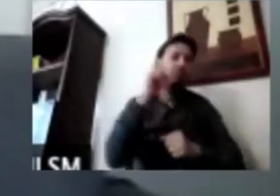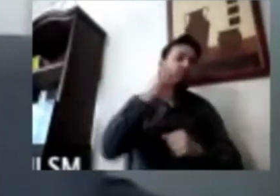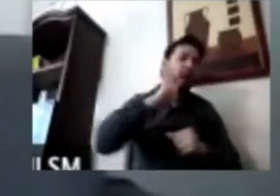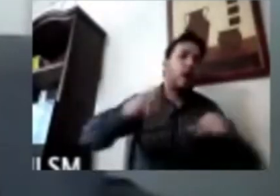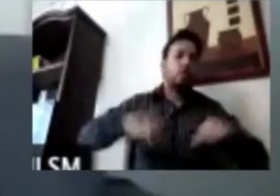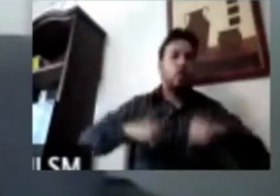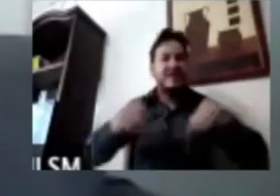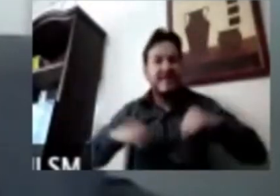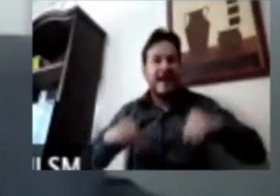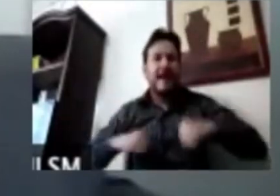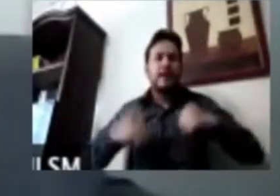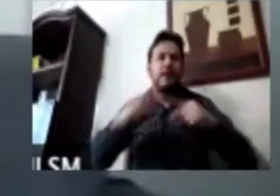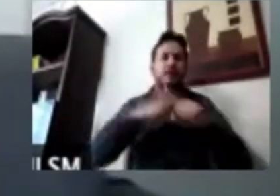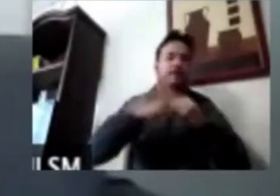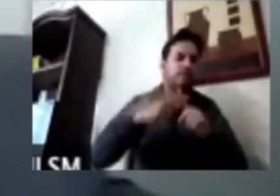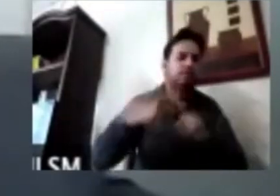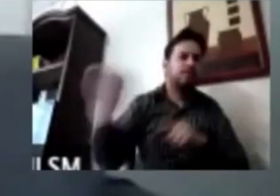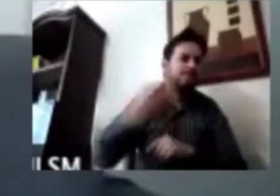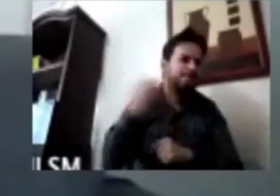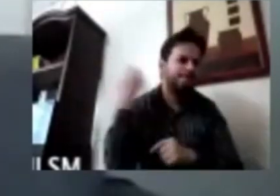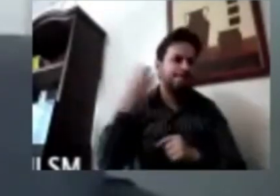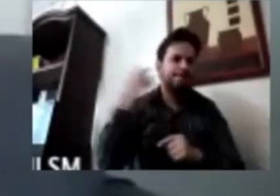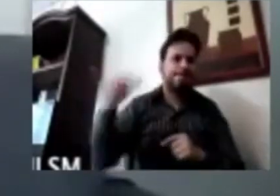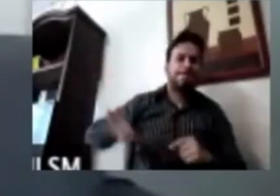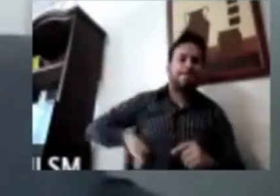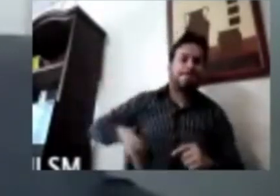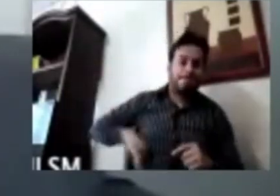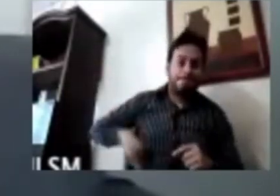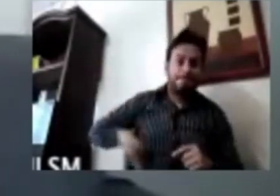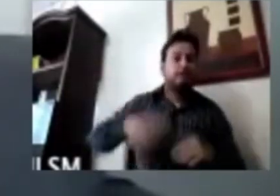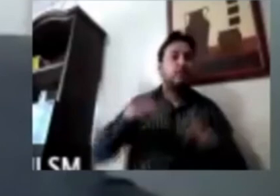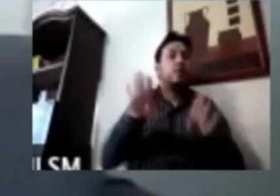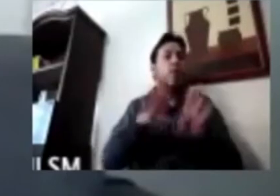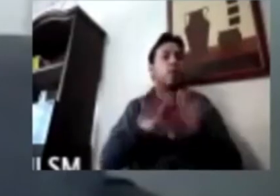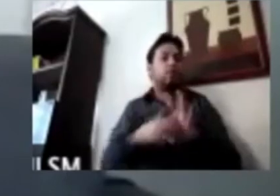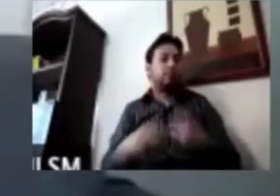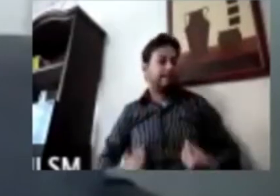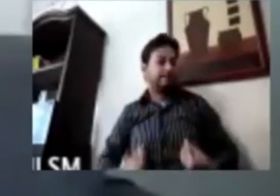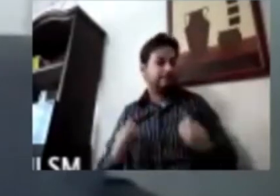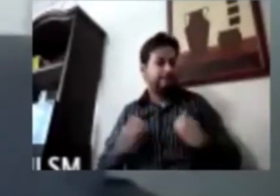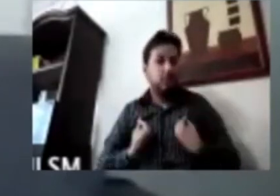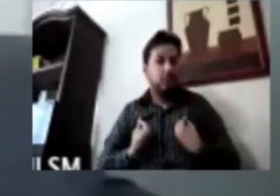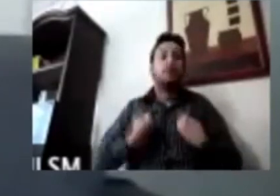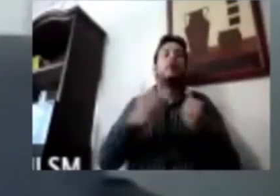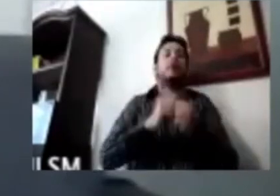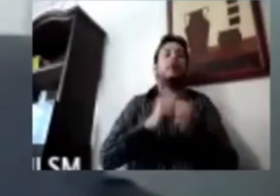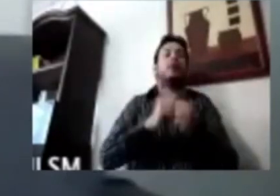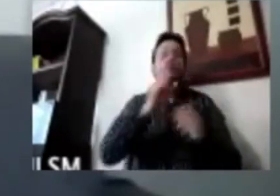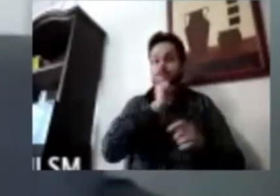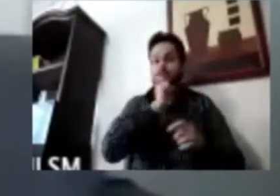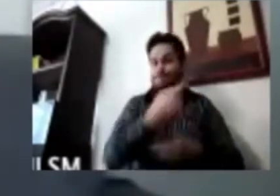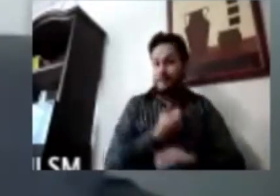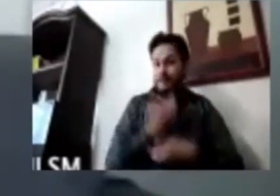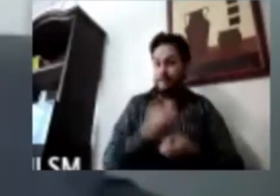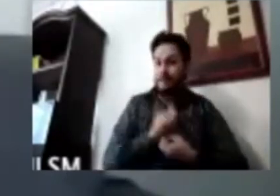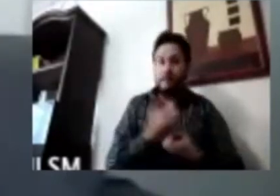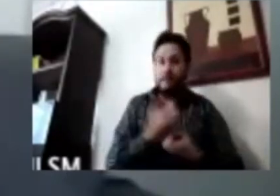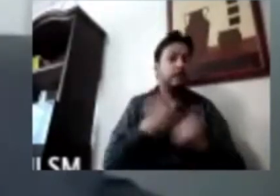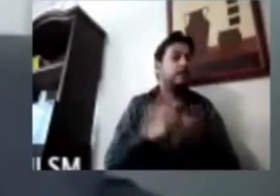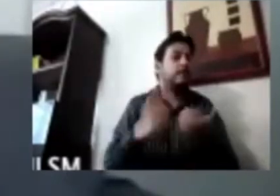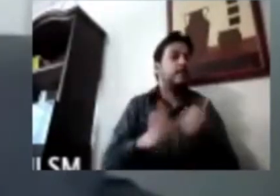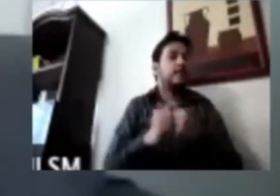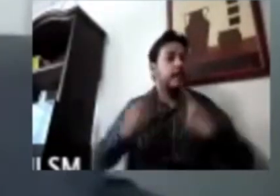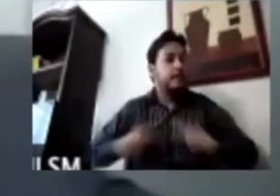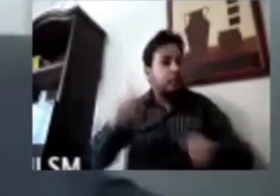foros, un foro interesantísimo sobre adolescentes, sobre cómo lo están viviendo. Hemos estado escuchando al personal docente,